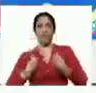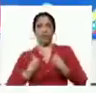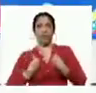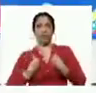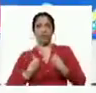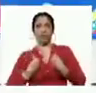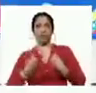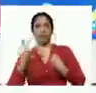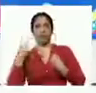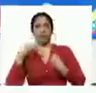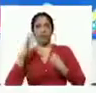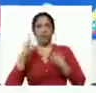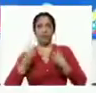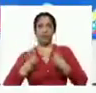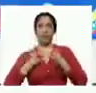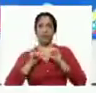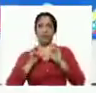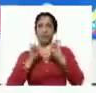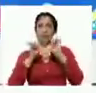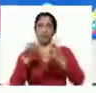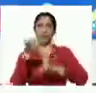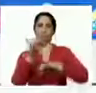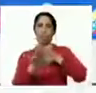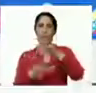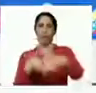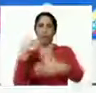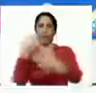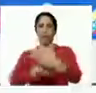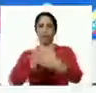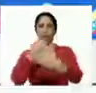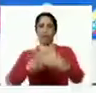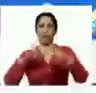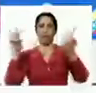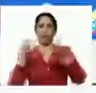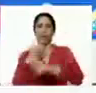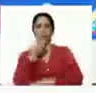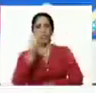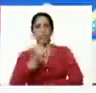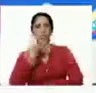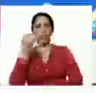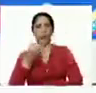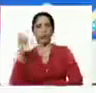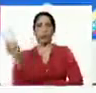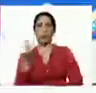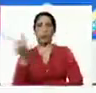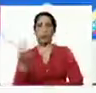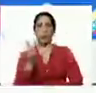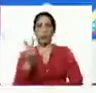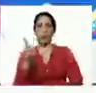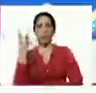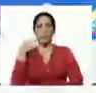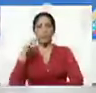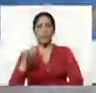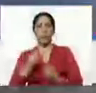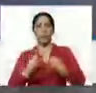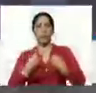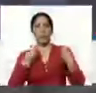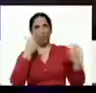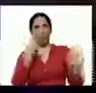por la vida seguiremos adelante en batalla y en victoria buenas tardes a Venezuela por la vida adelante